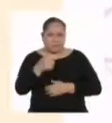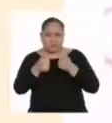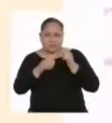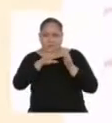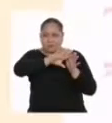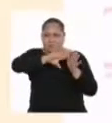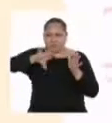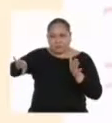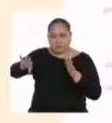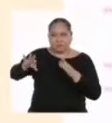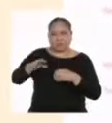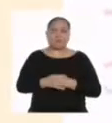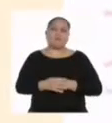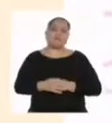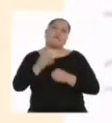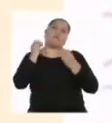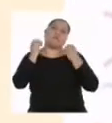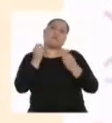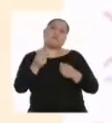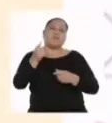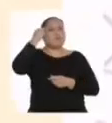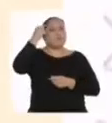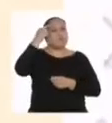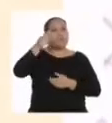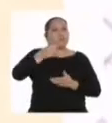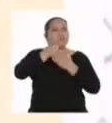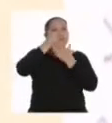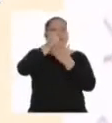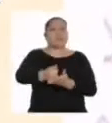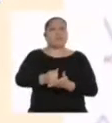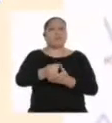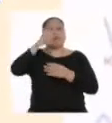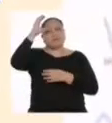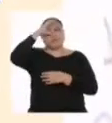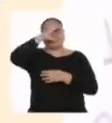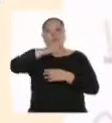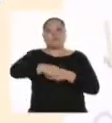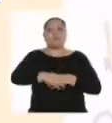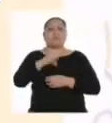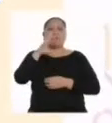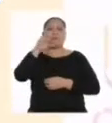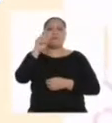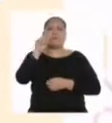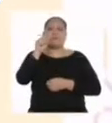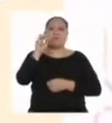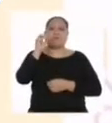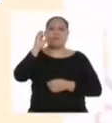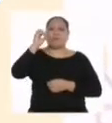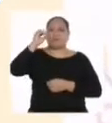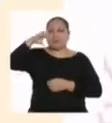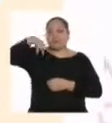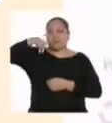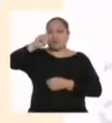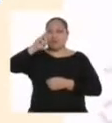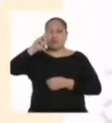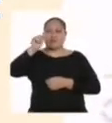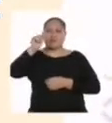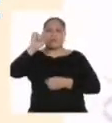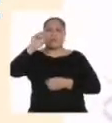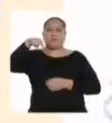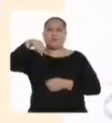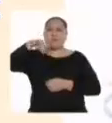otra postergar? ¿Cómo les ha ayudado el concepto de costo de oportunidad a analizar qué